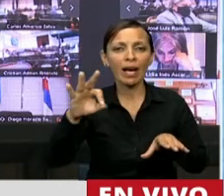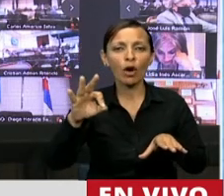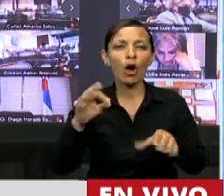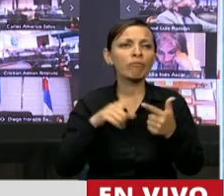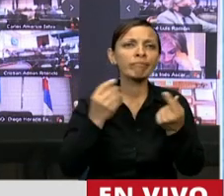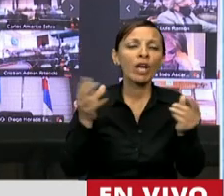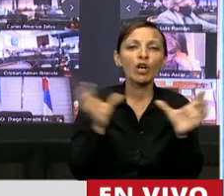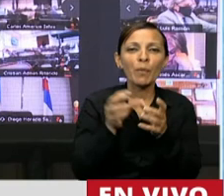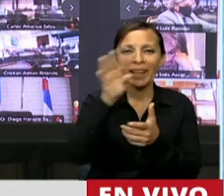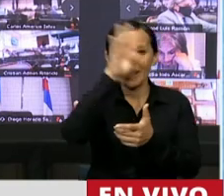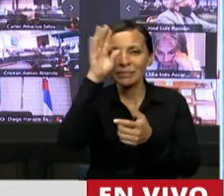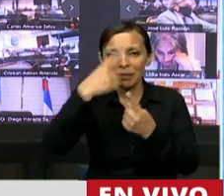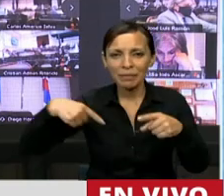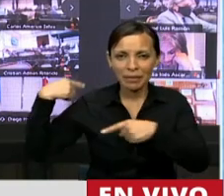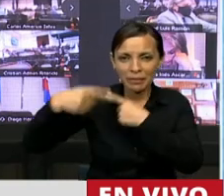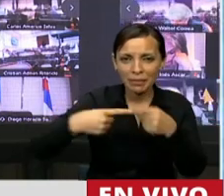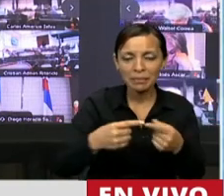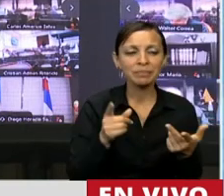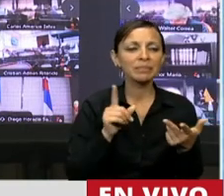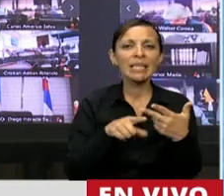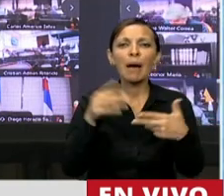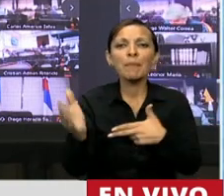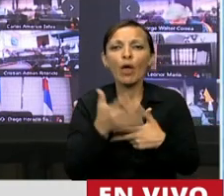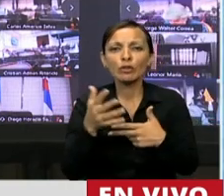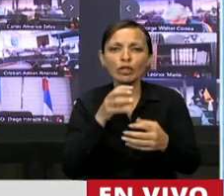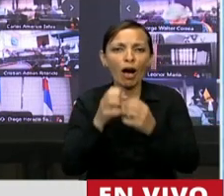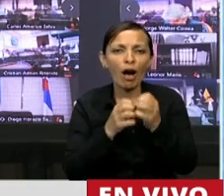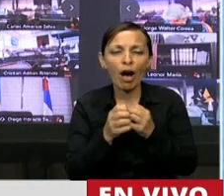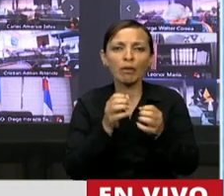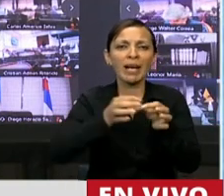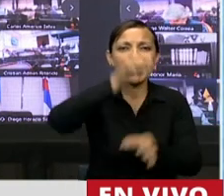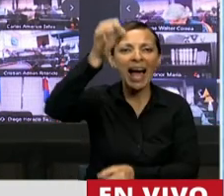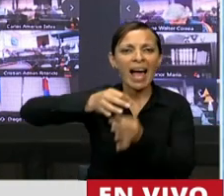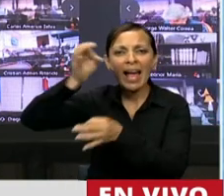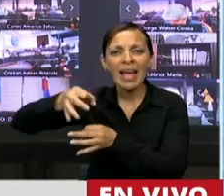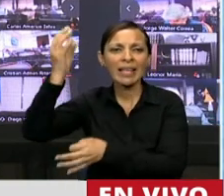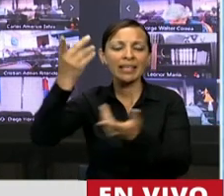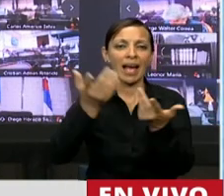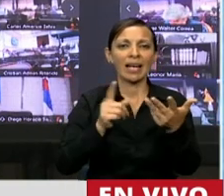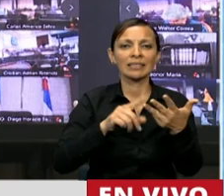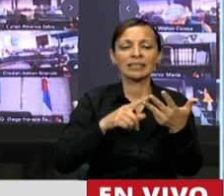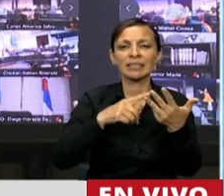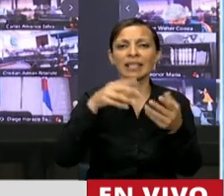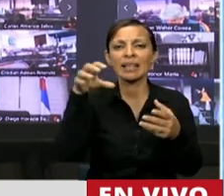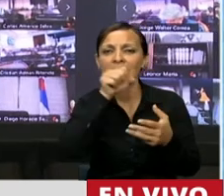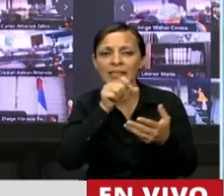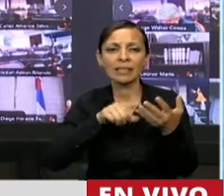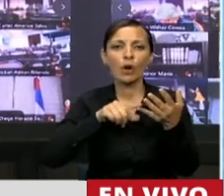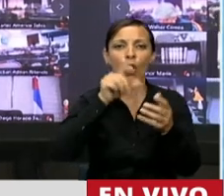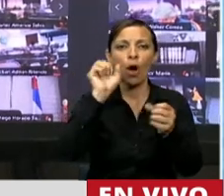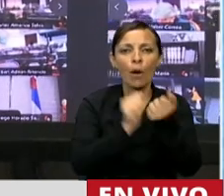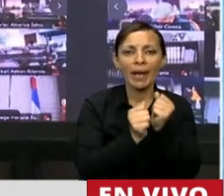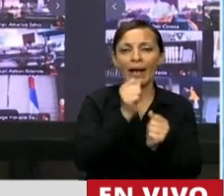indígenas, era la producción pujante que tiene sus cañaverales, el sitio, sus obreros, su gente